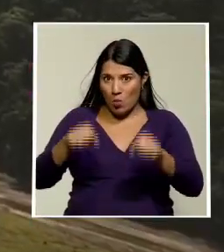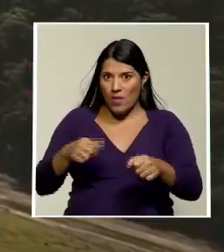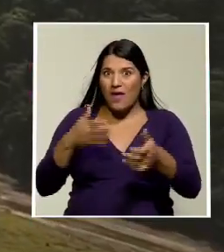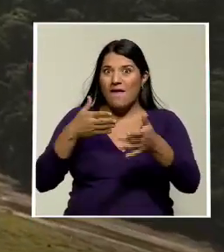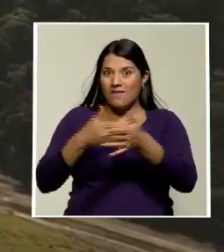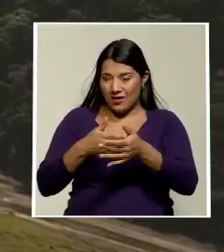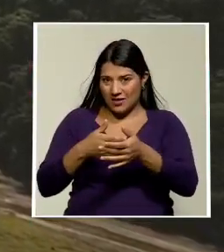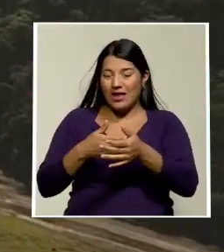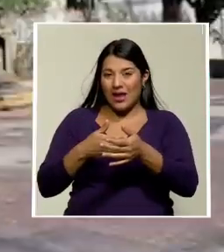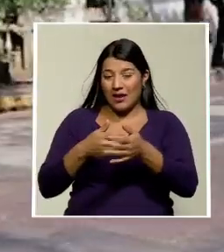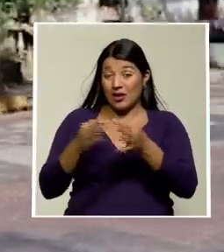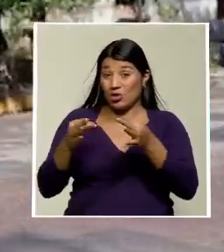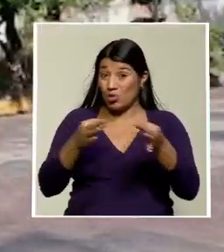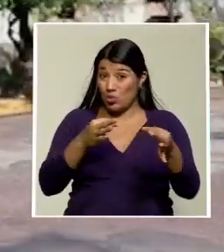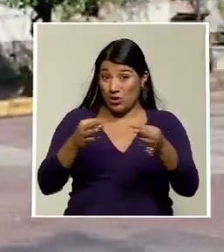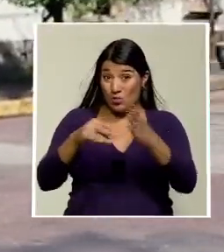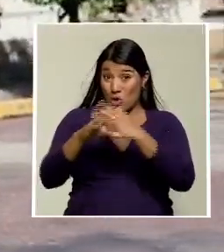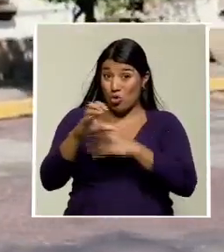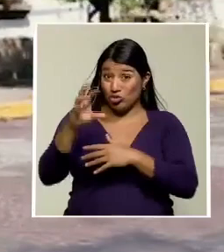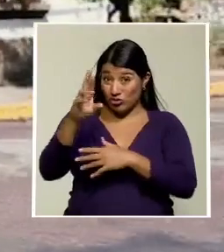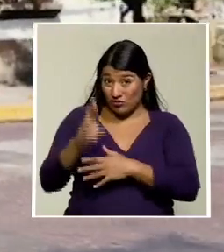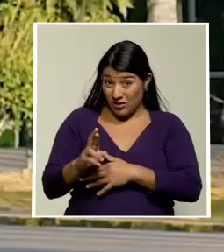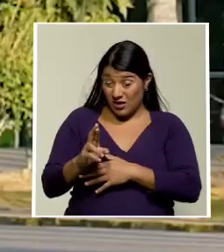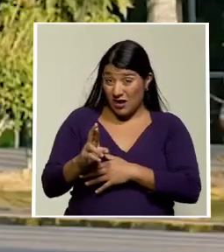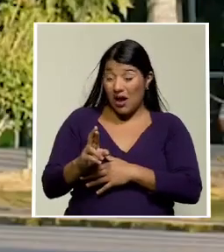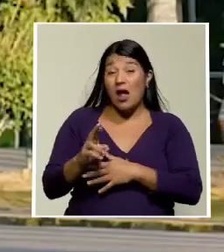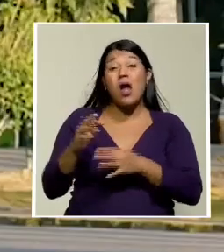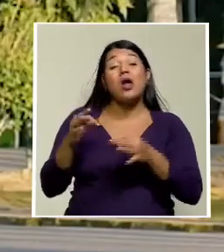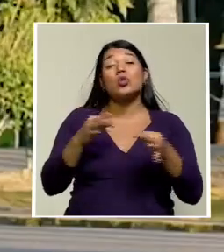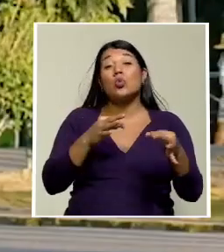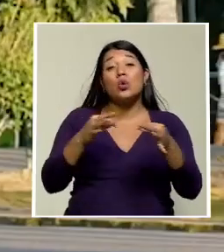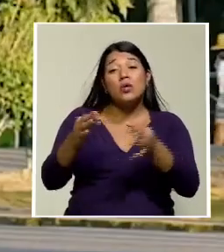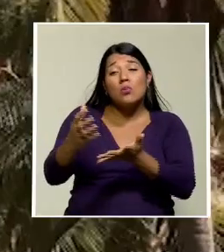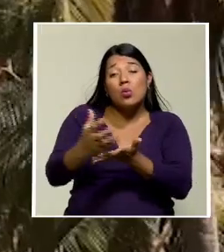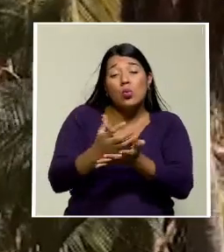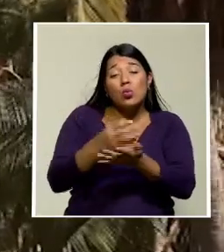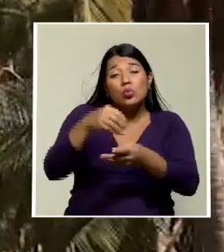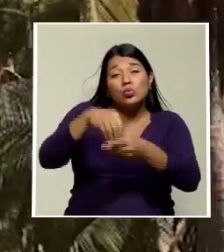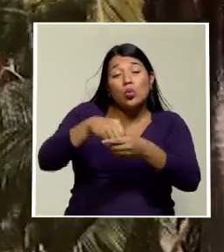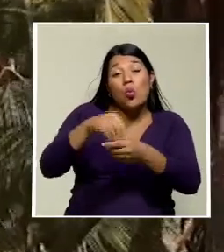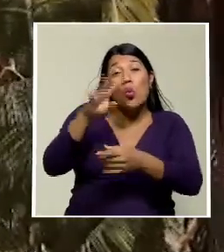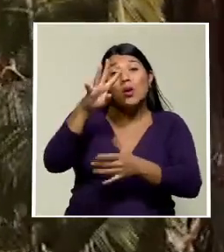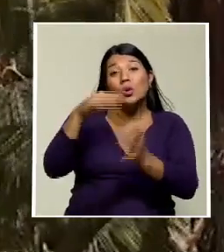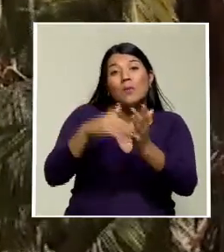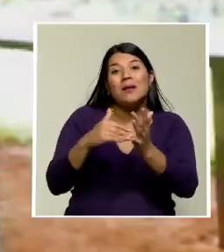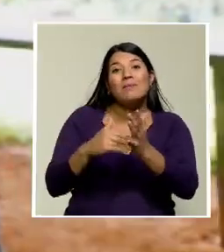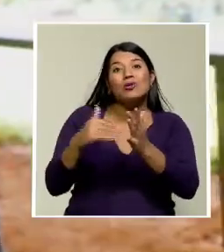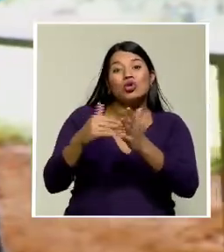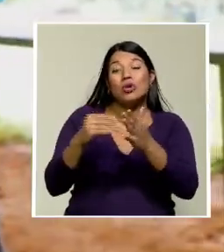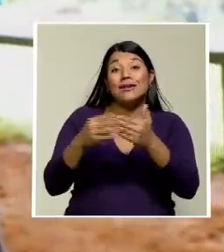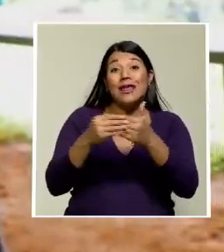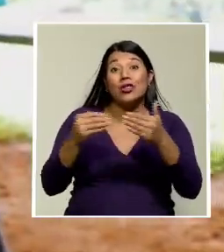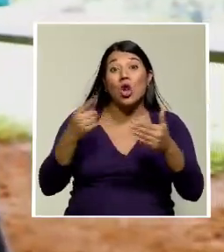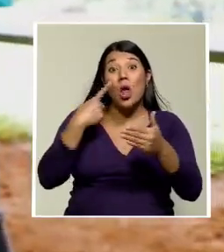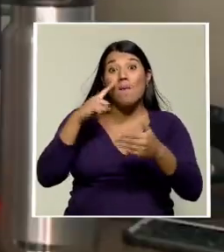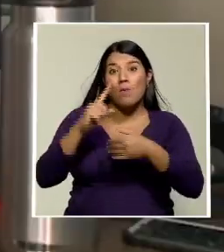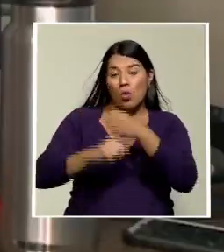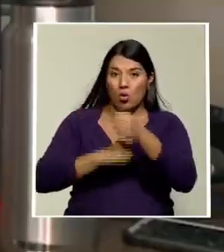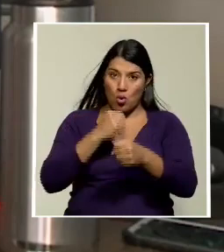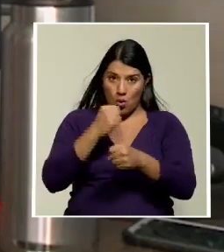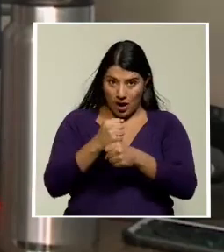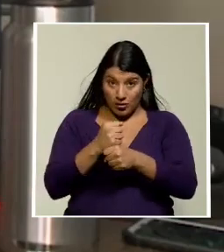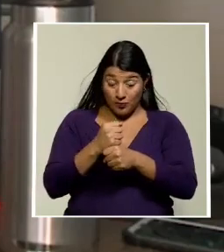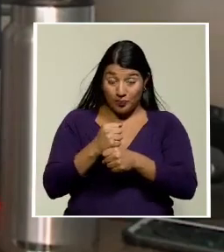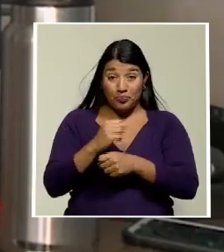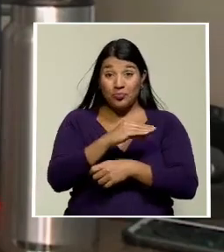Rica representa casi 4 mil millones de dólares anuales. Y a una semana de haber